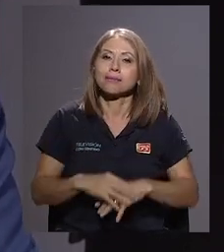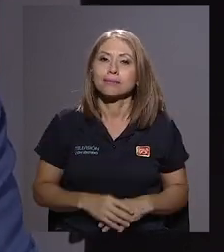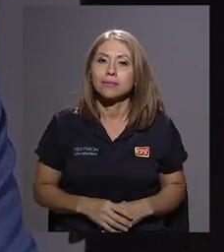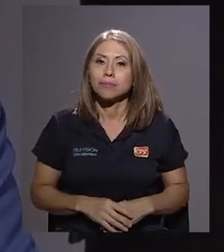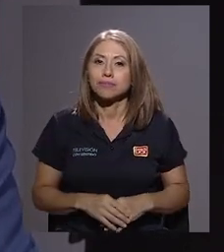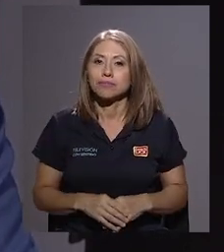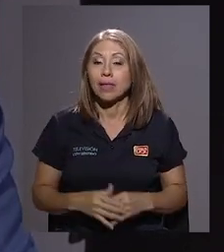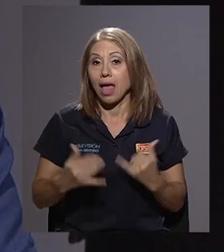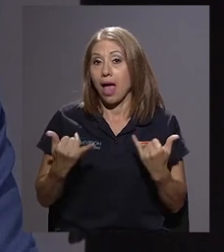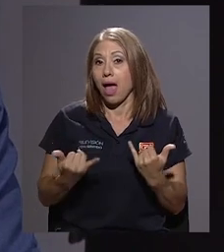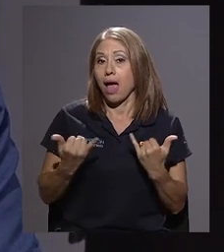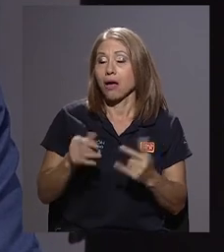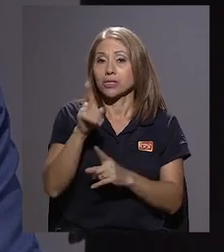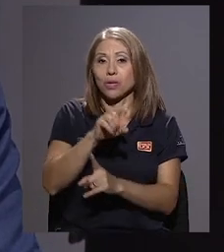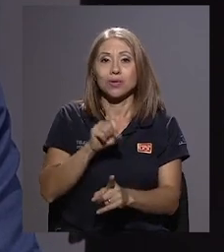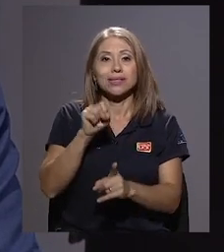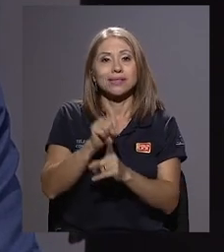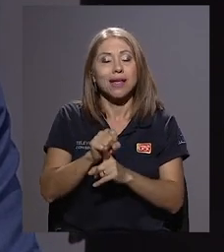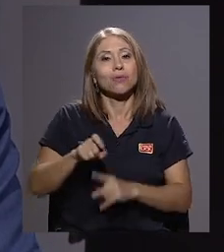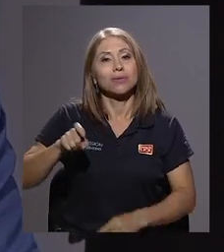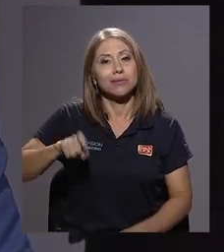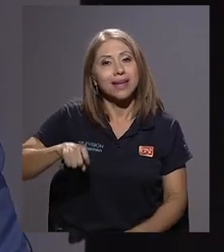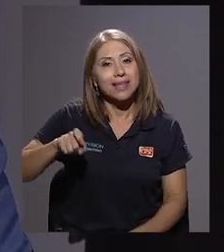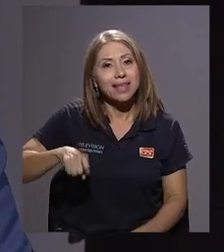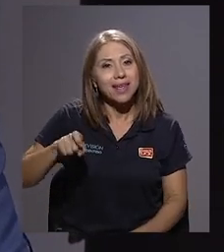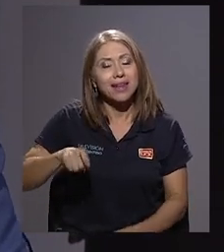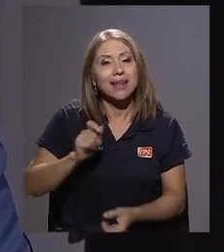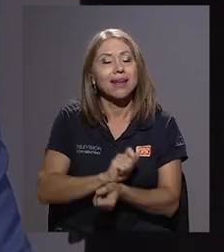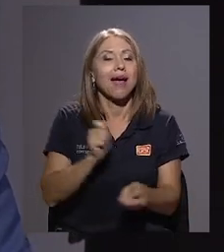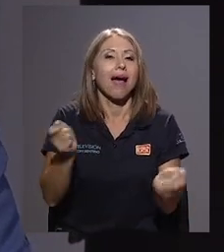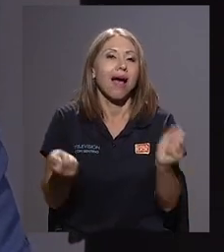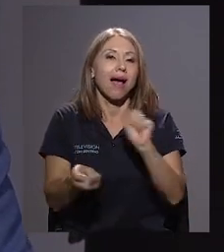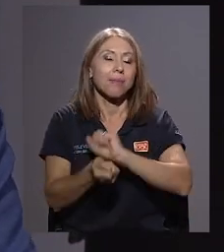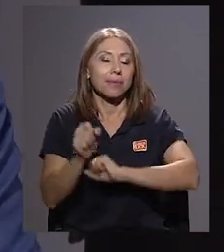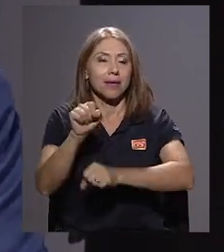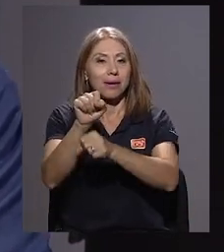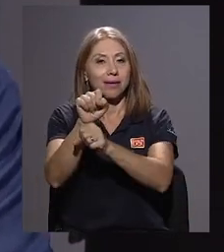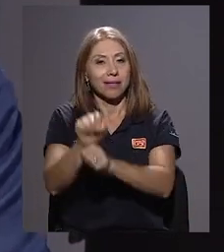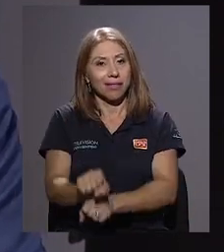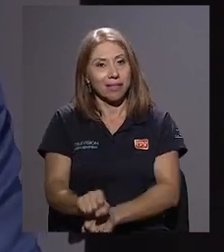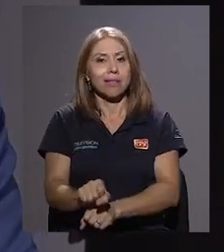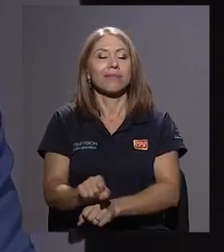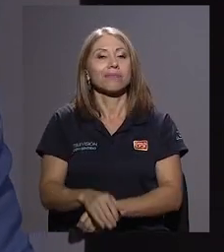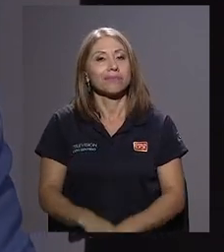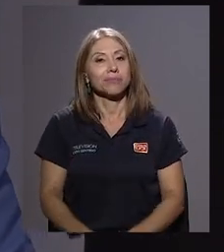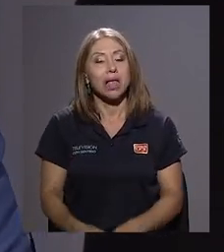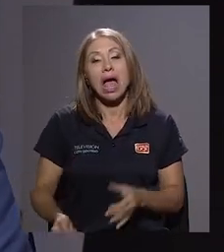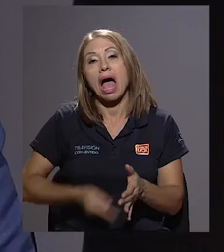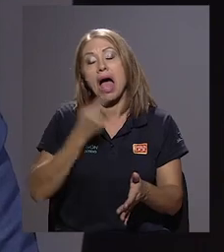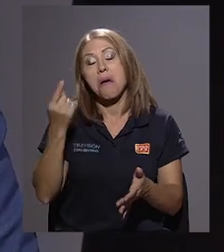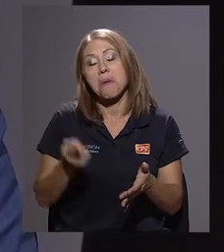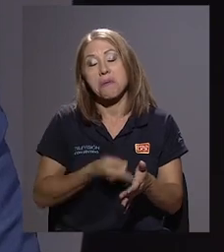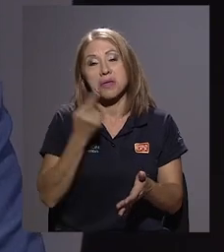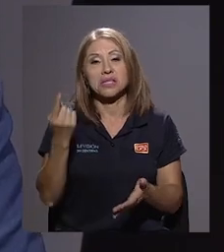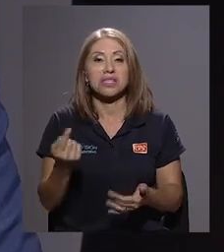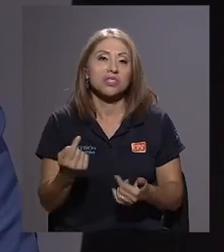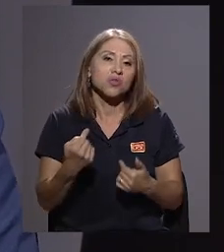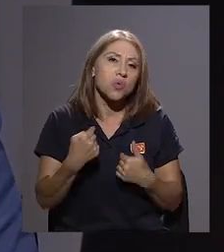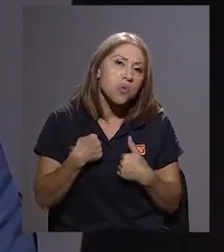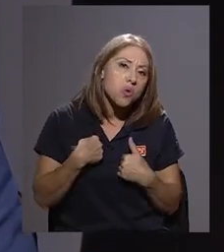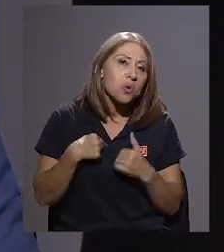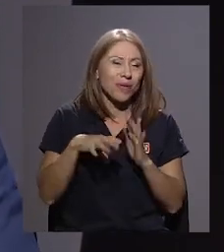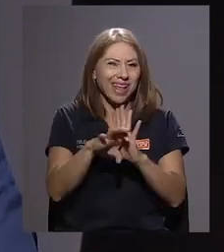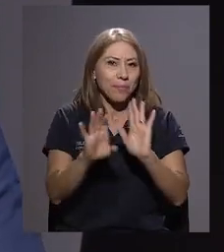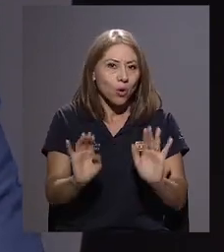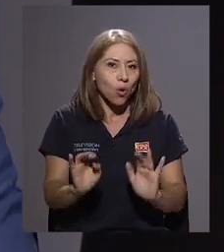Está en un estado en el que requiere cambiar sus hábitos. Es decir, a veces uno está